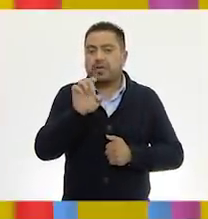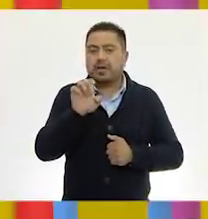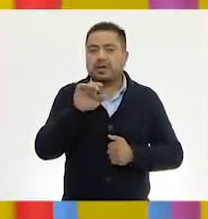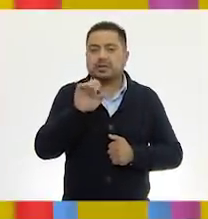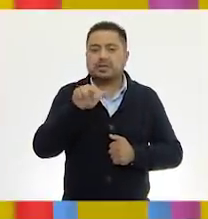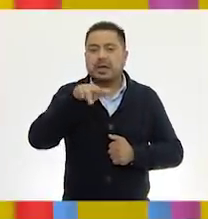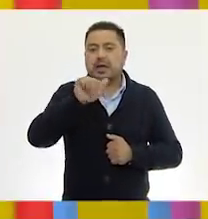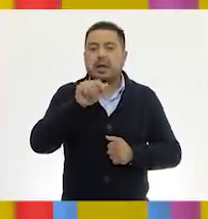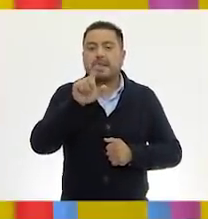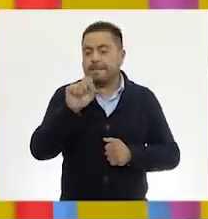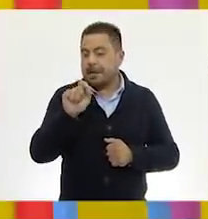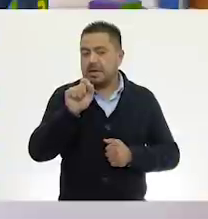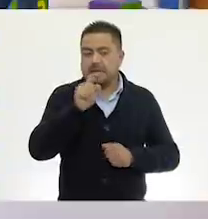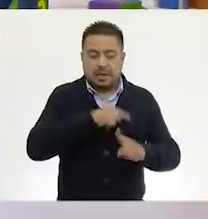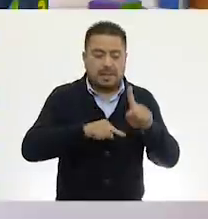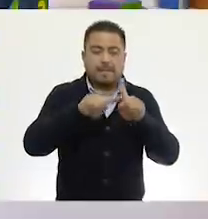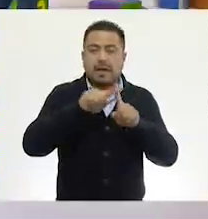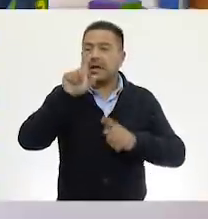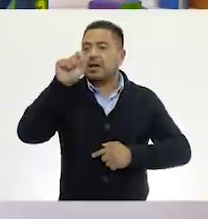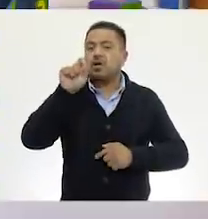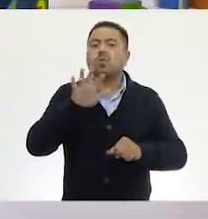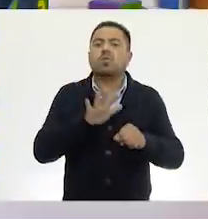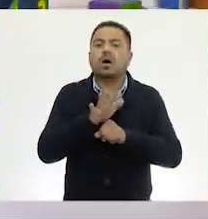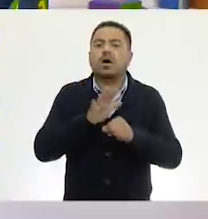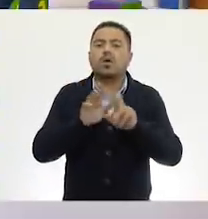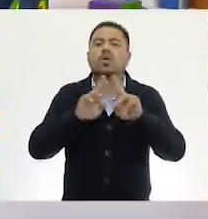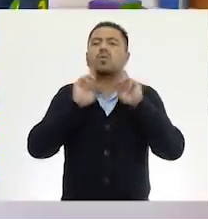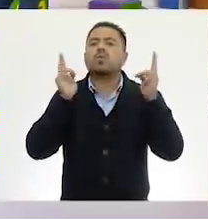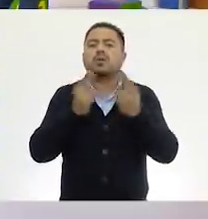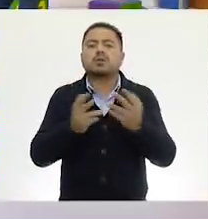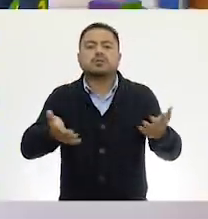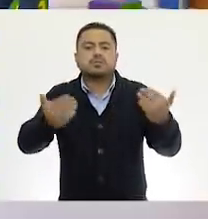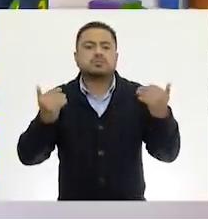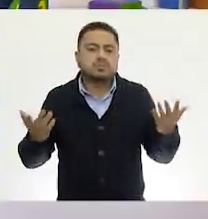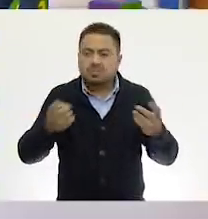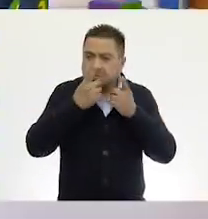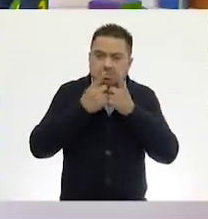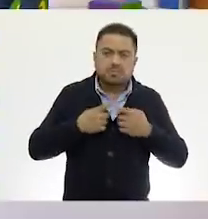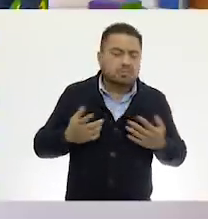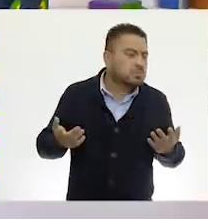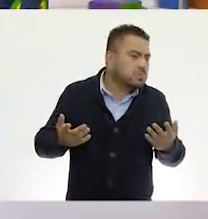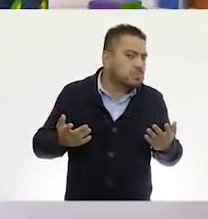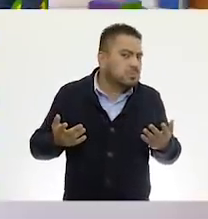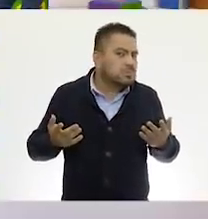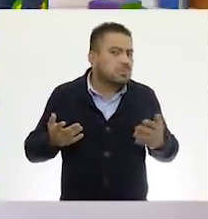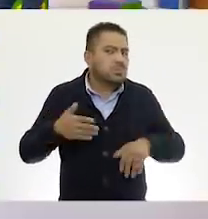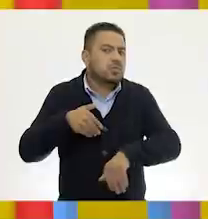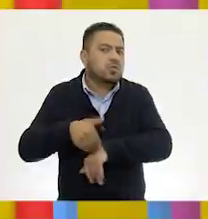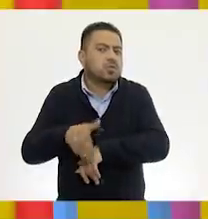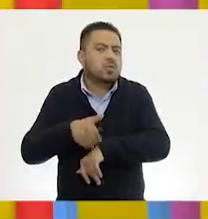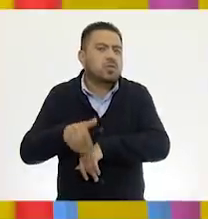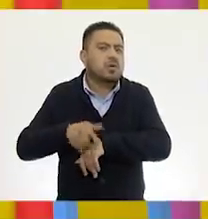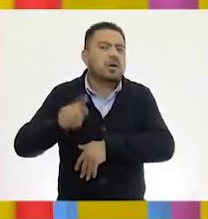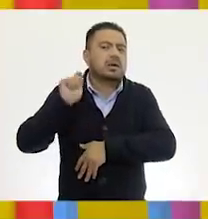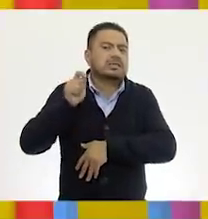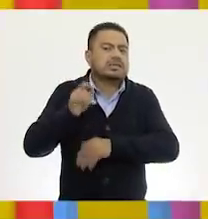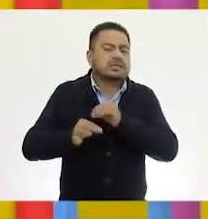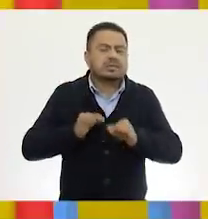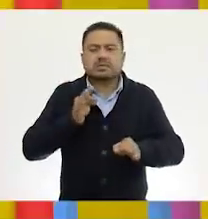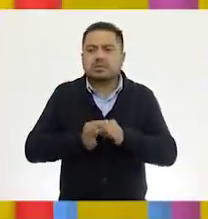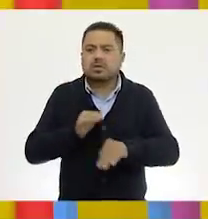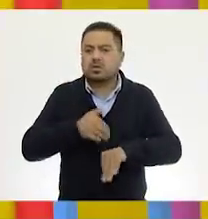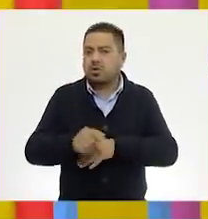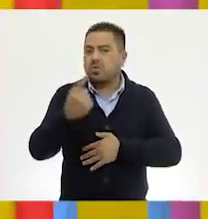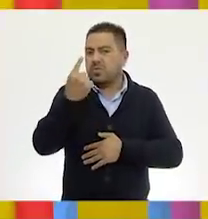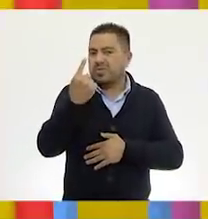son veinte. Veinte. ¿Y cuántas son las unidades, niñas y niños? El número, exactamente, el